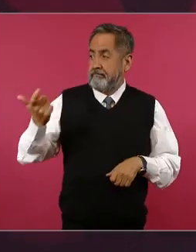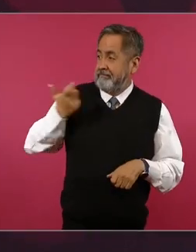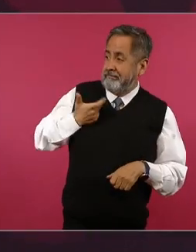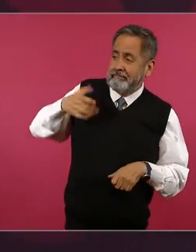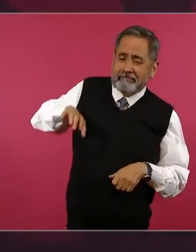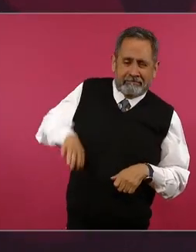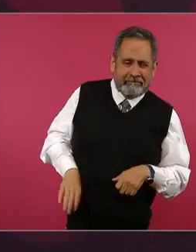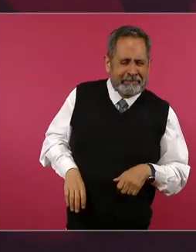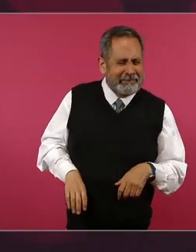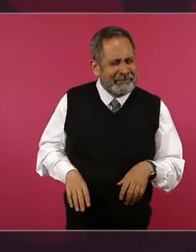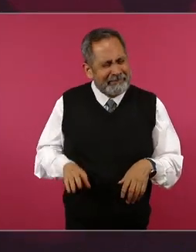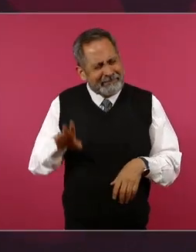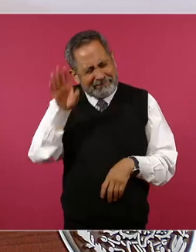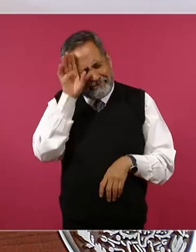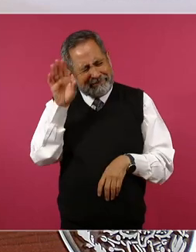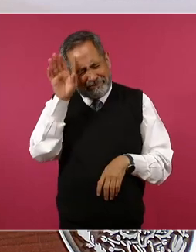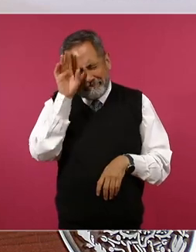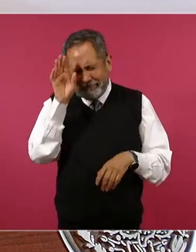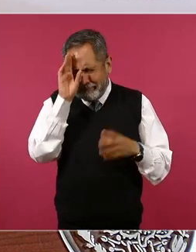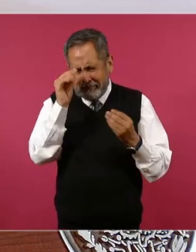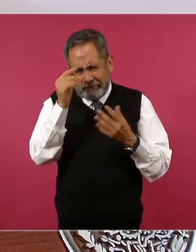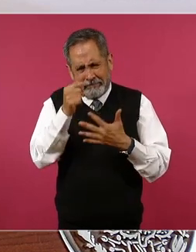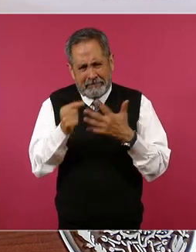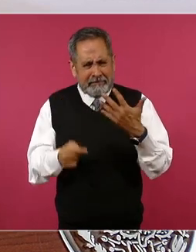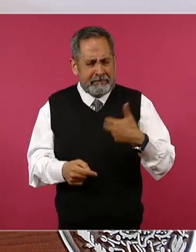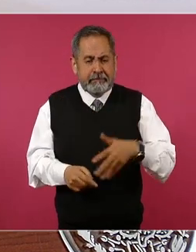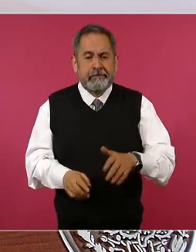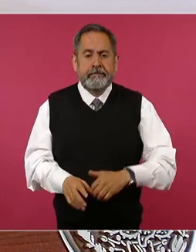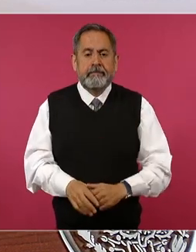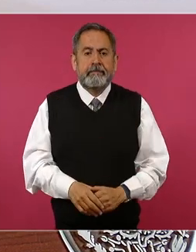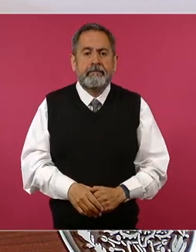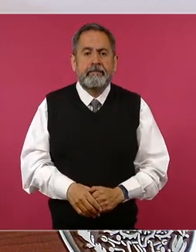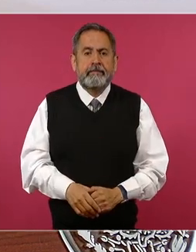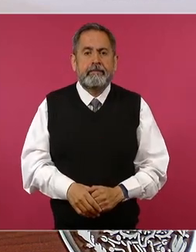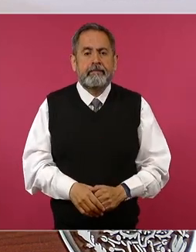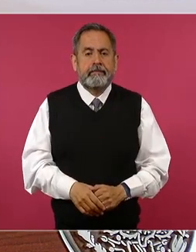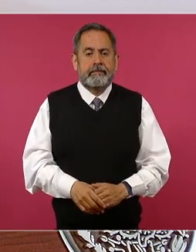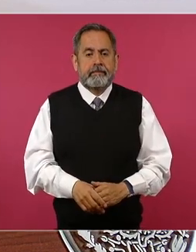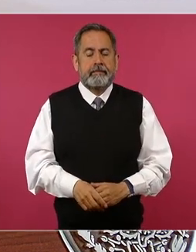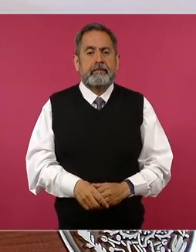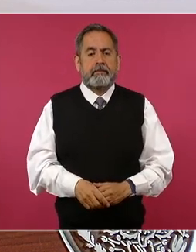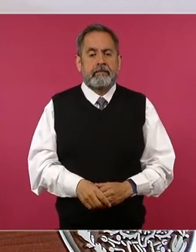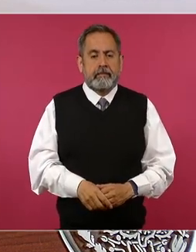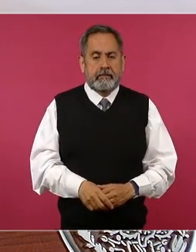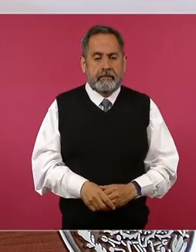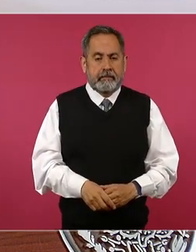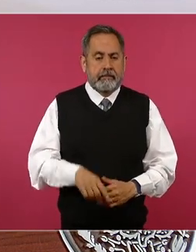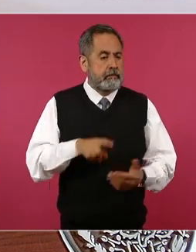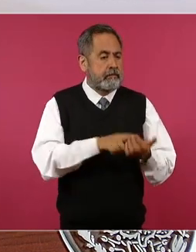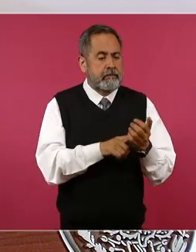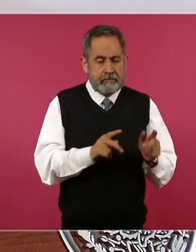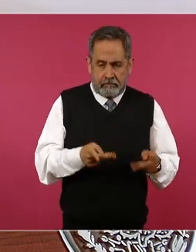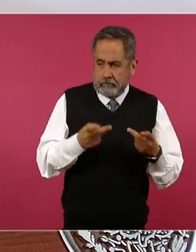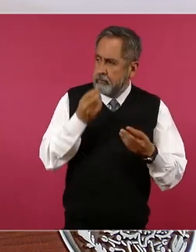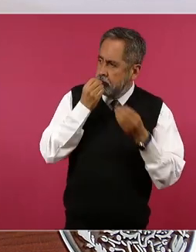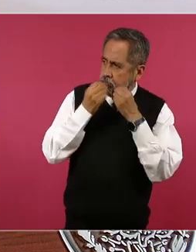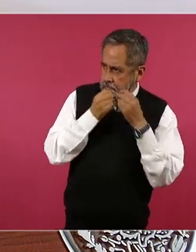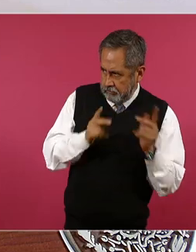increíbles a vender alimentos